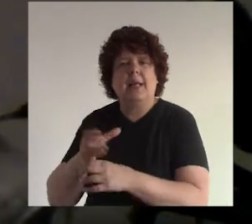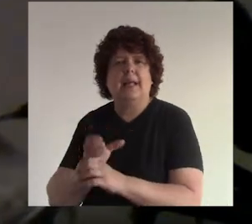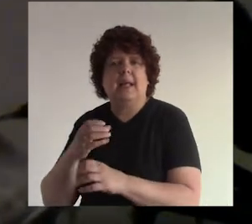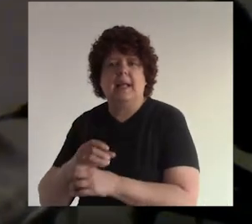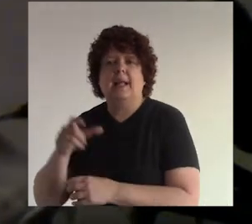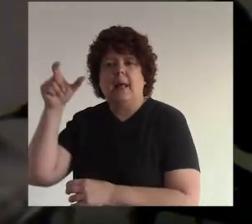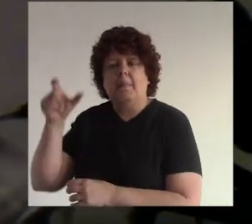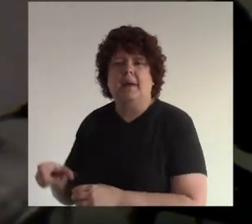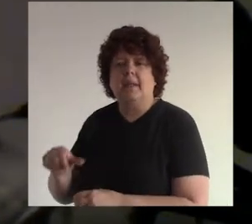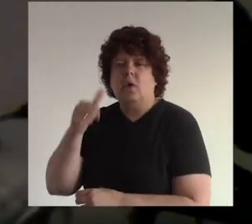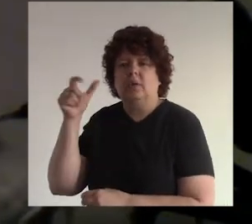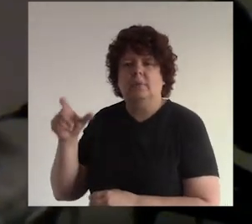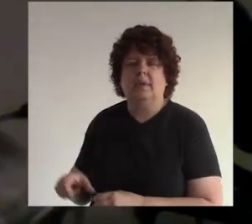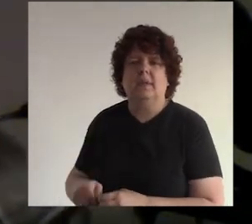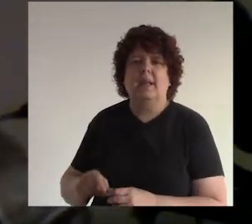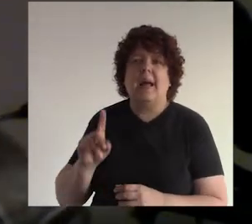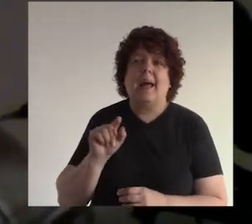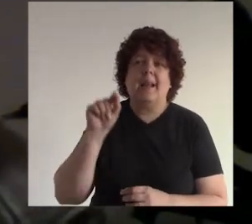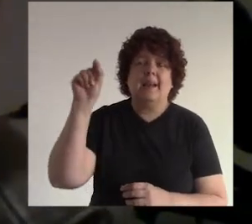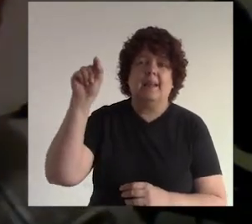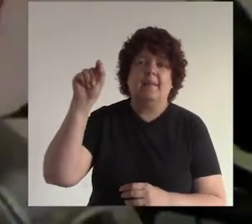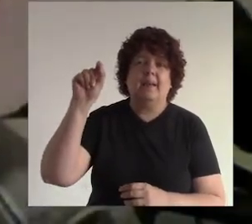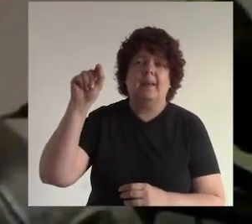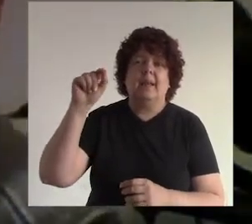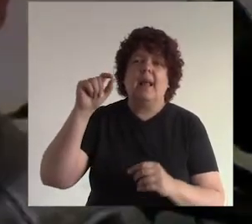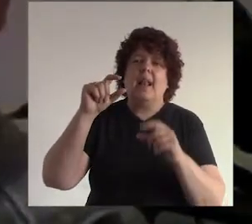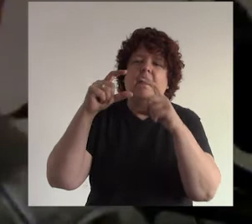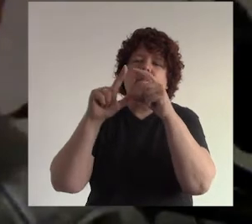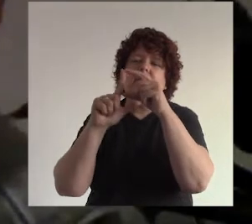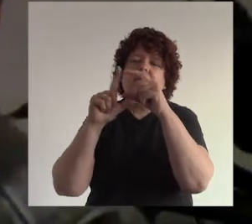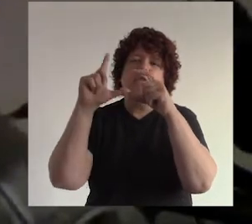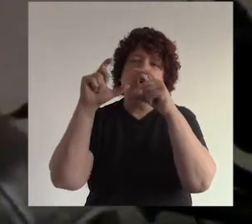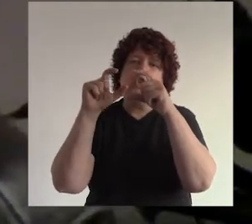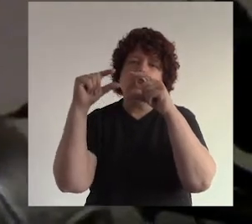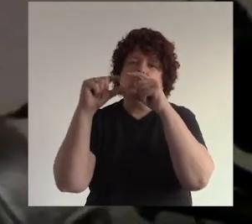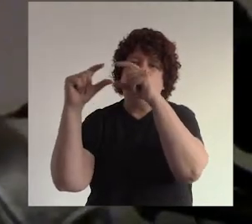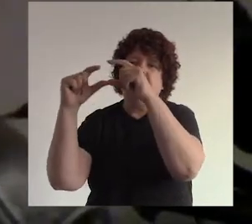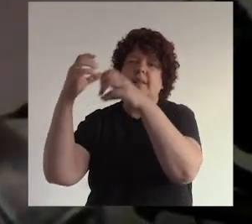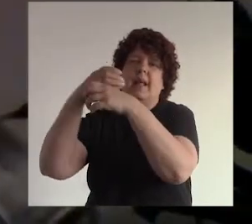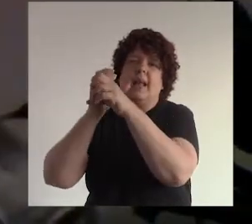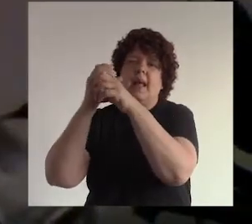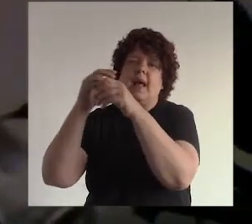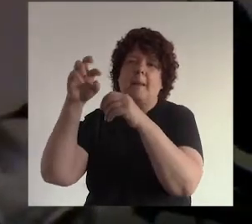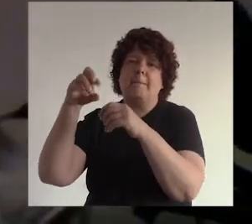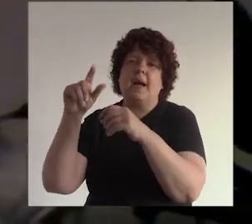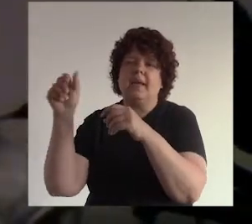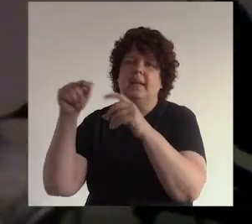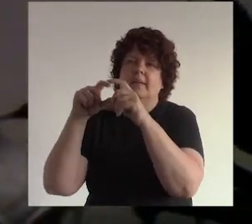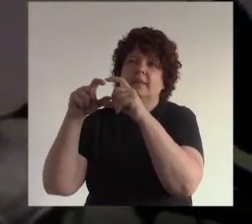puede crear una página de facebook en la parte superior derecha donde está la foto miniatura hay un icono que dice crear página